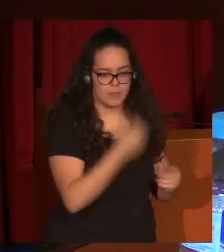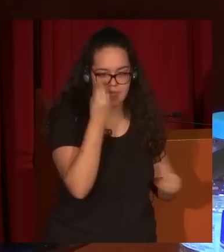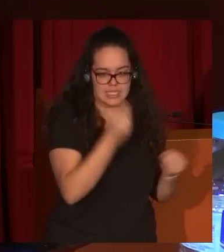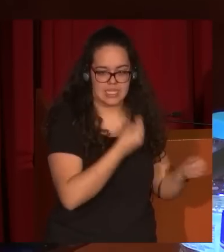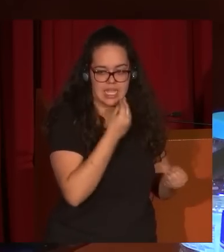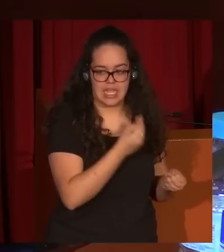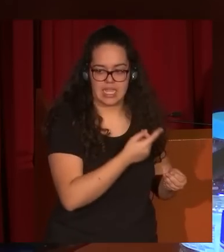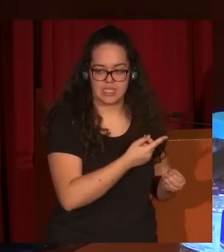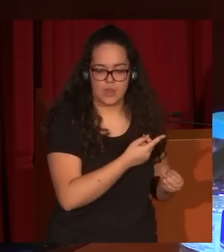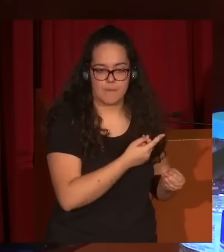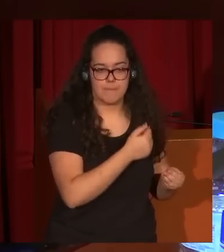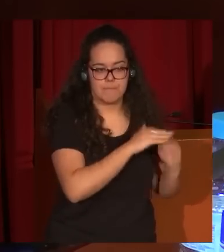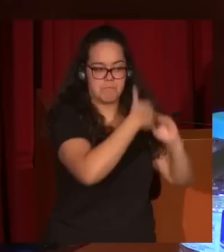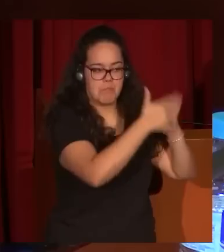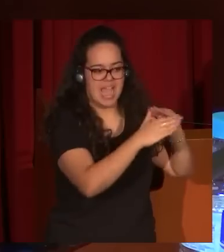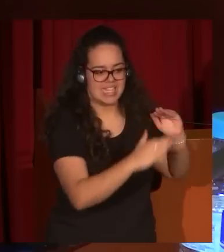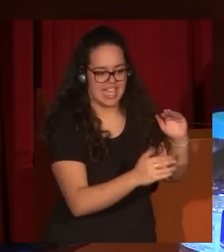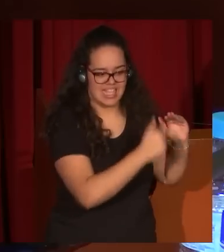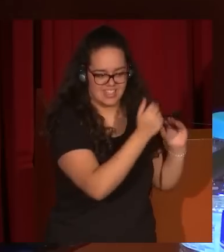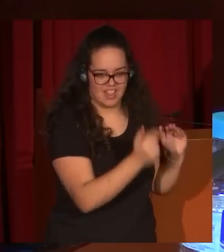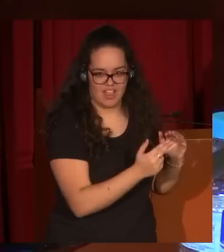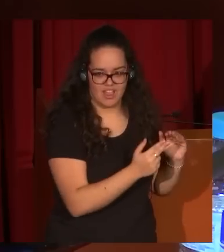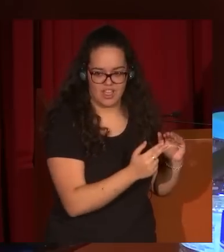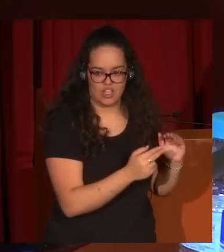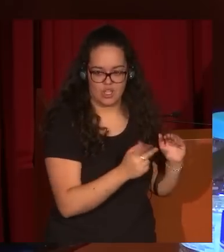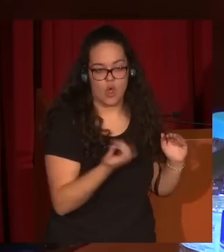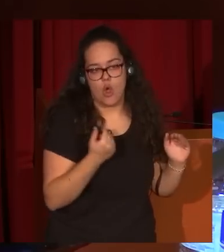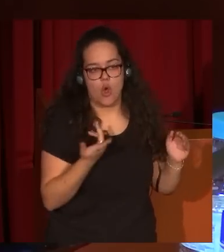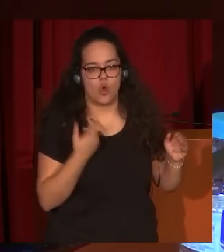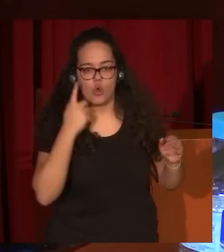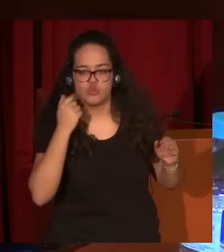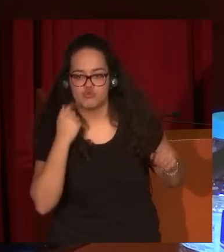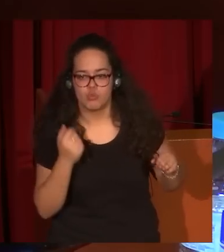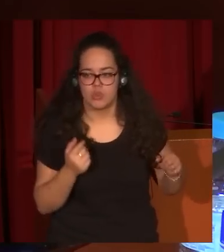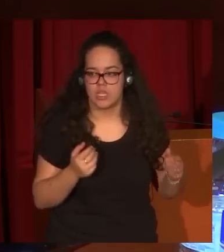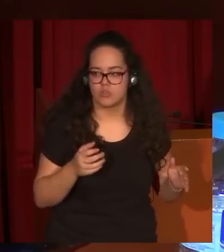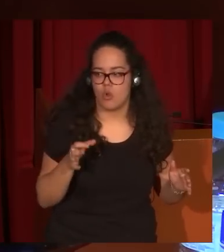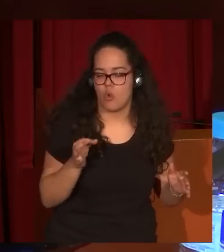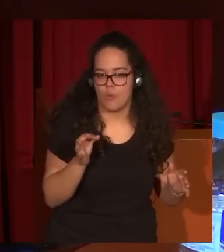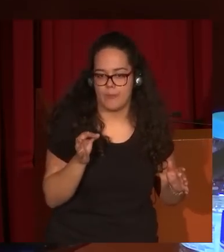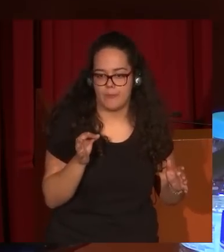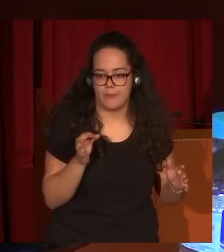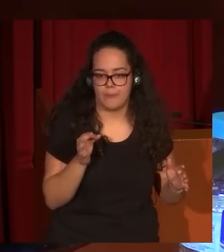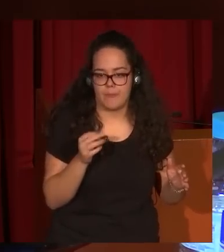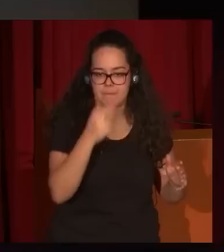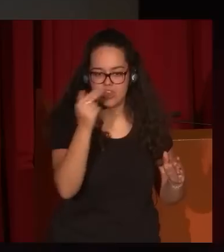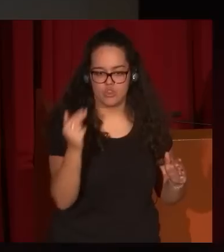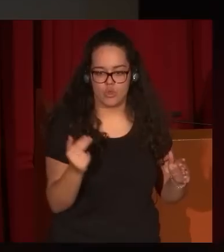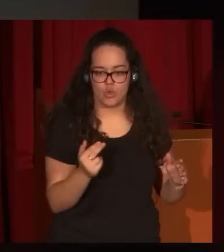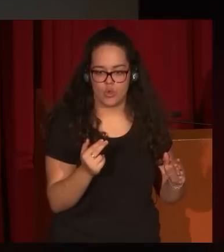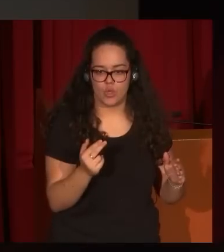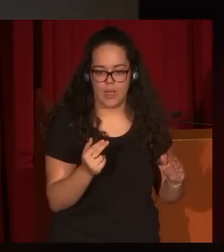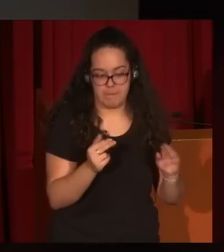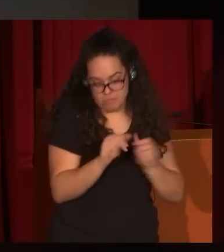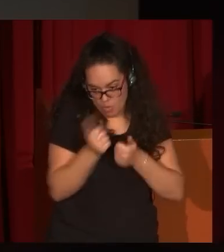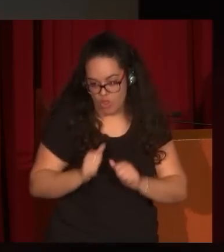fundamentalmente paisajista, no otra cosa, no pintor de escenas de costumbres y menos pintor, digamos, al